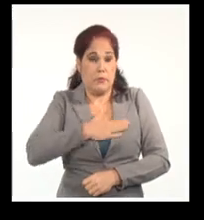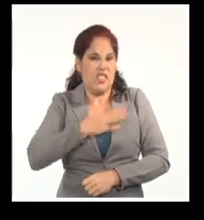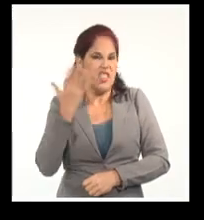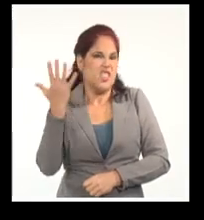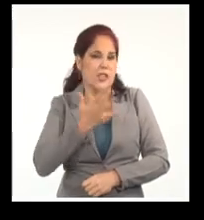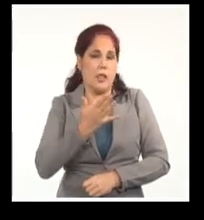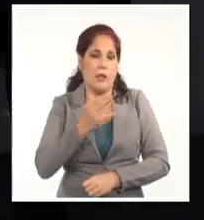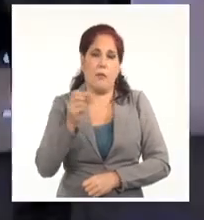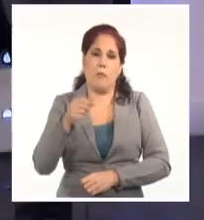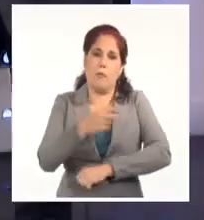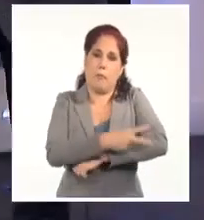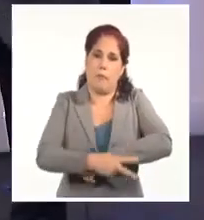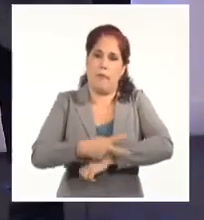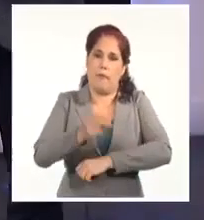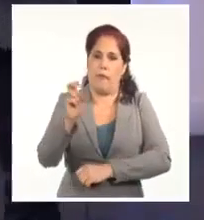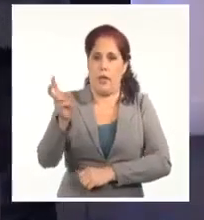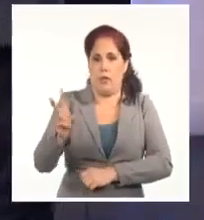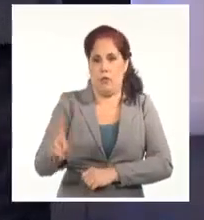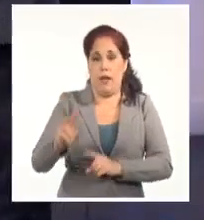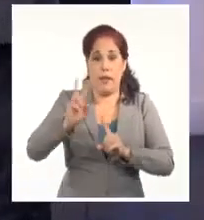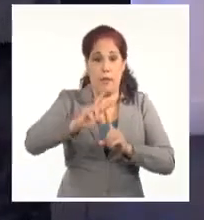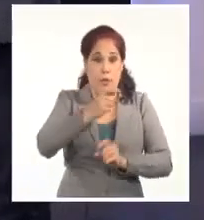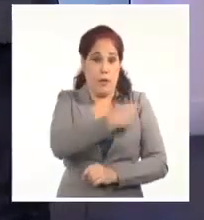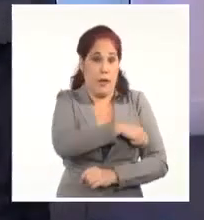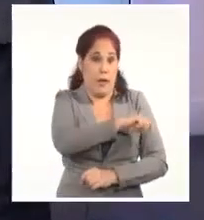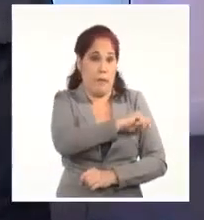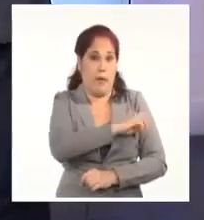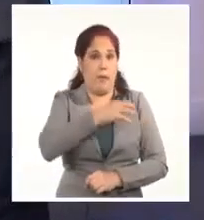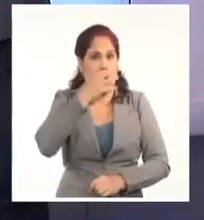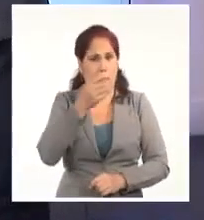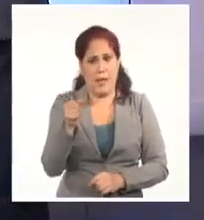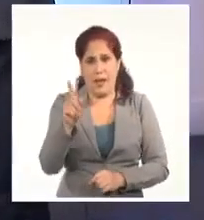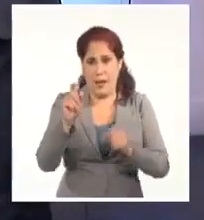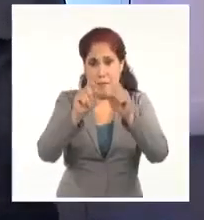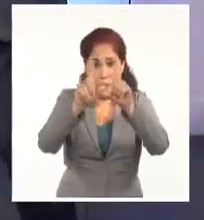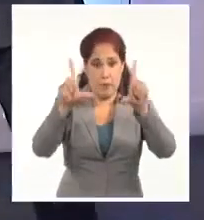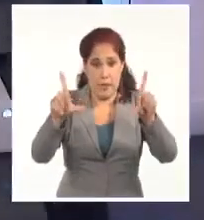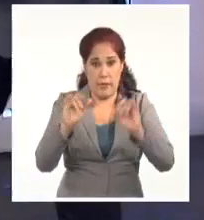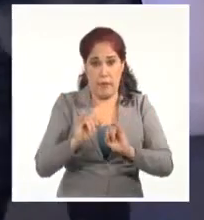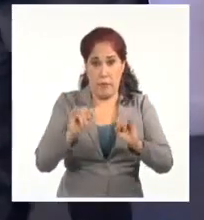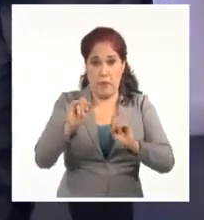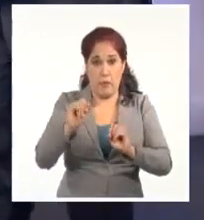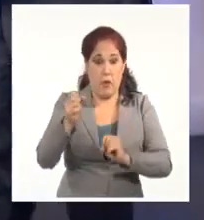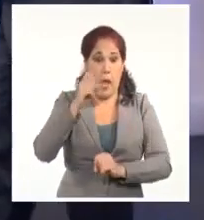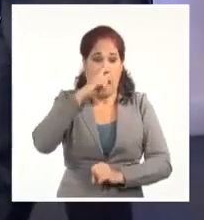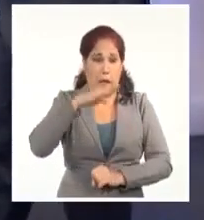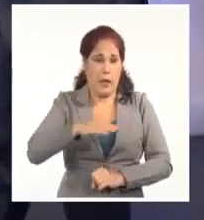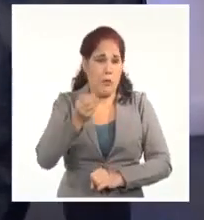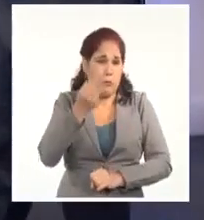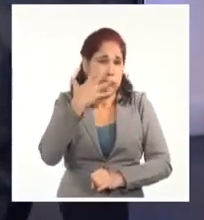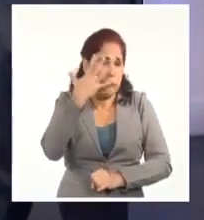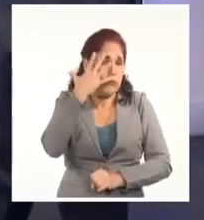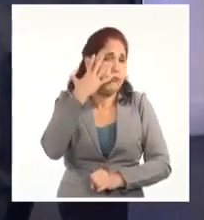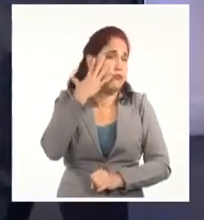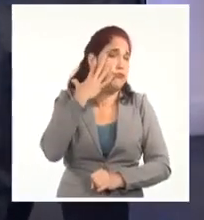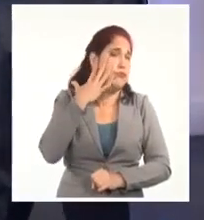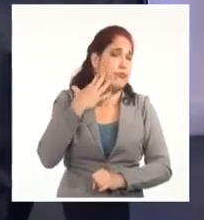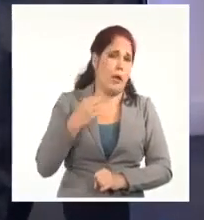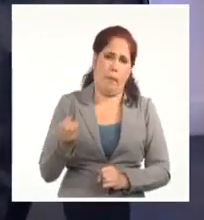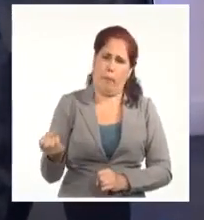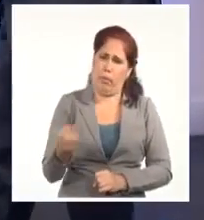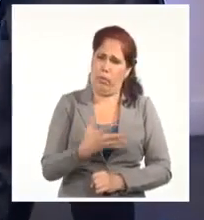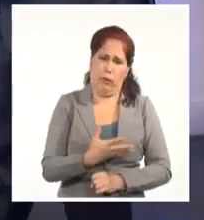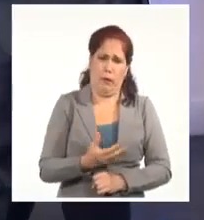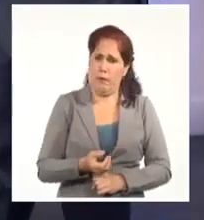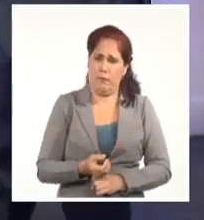Venezuela. También la televisión española ha desmentido esta fake news. Vean ustedes la fotografía. Esta foto de un niño herido